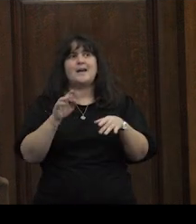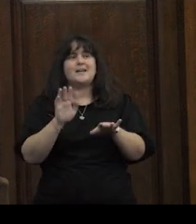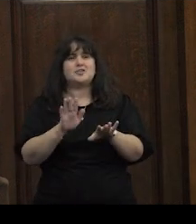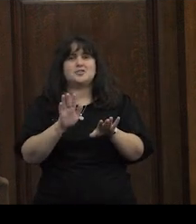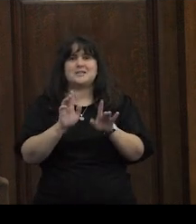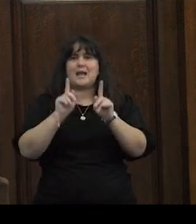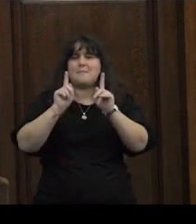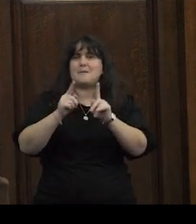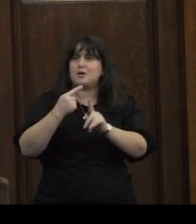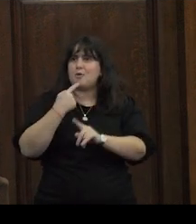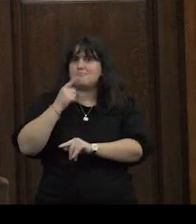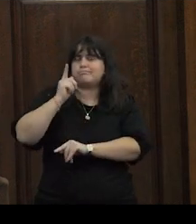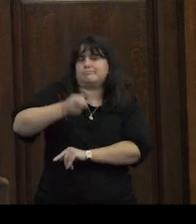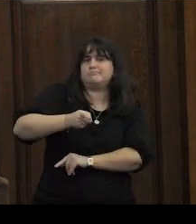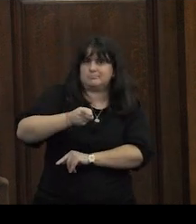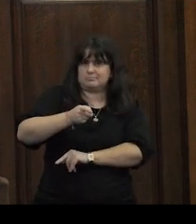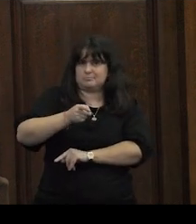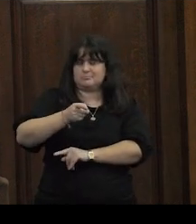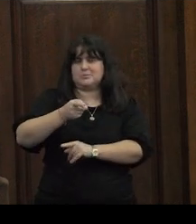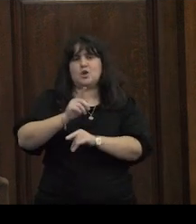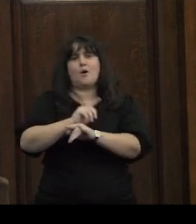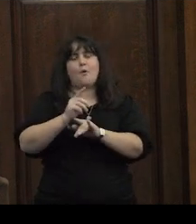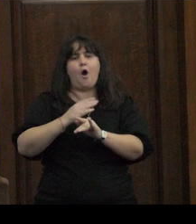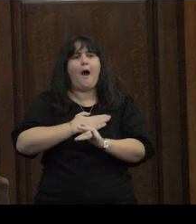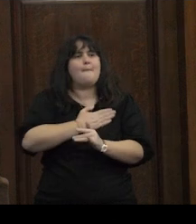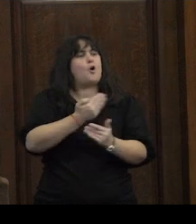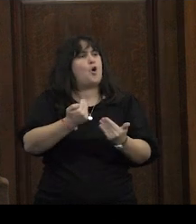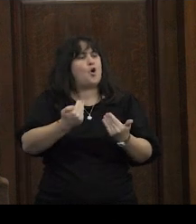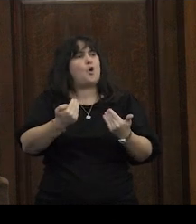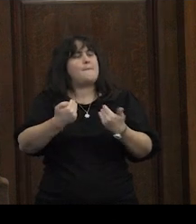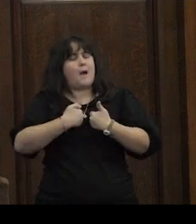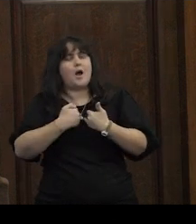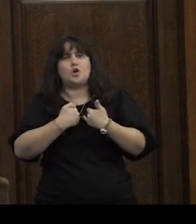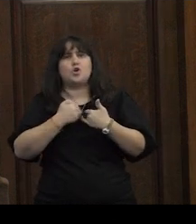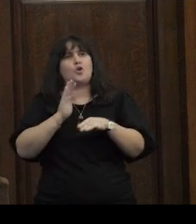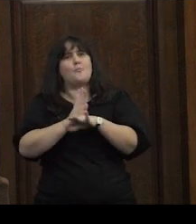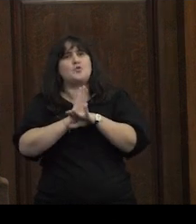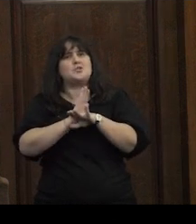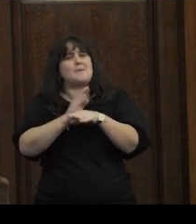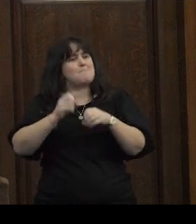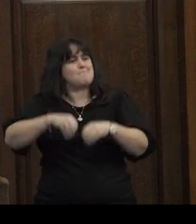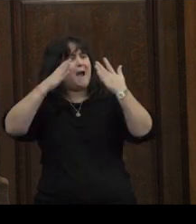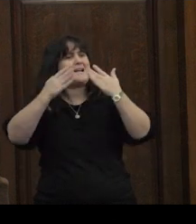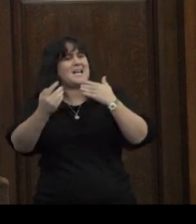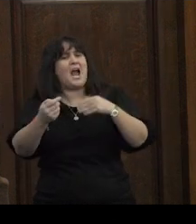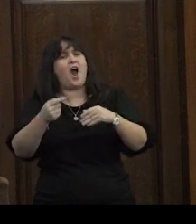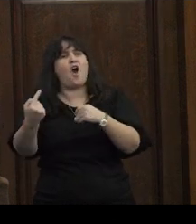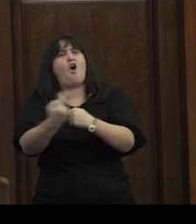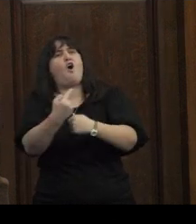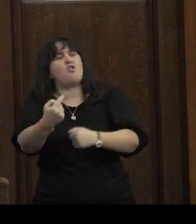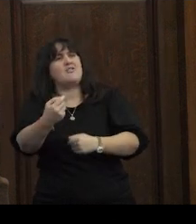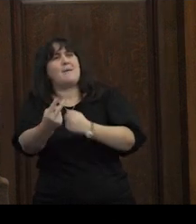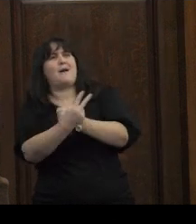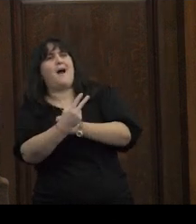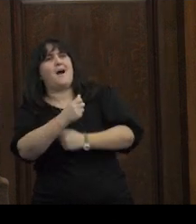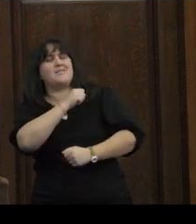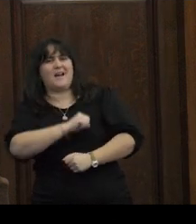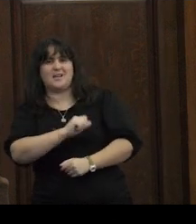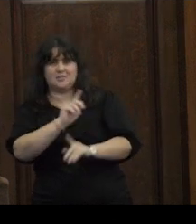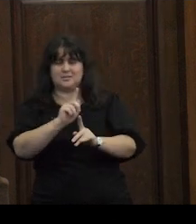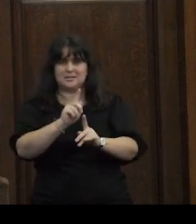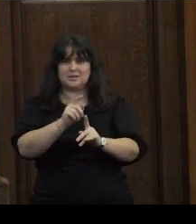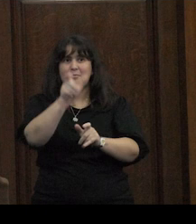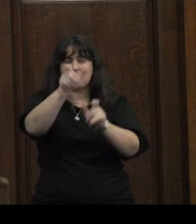aparece el imperativo del amor propio como conjuro al daño no dejes que nadie te lastime